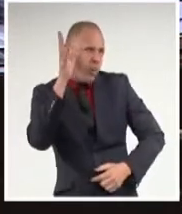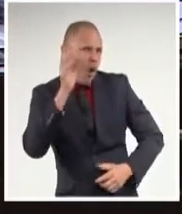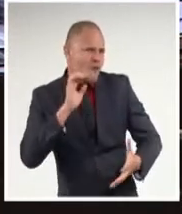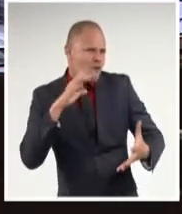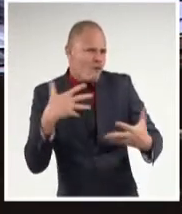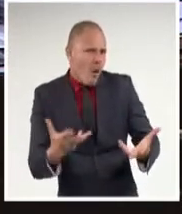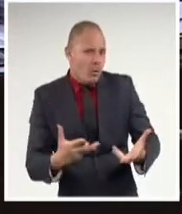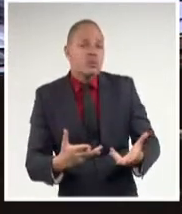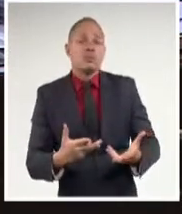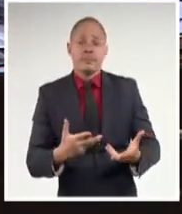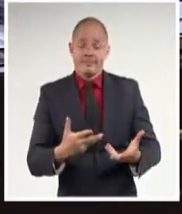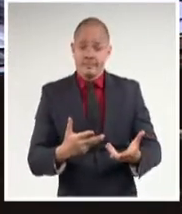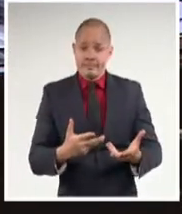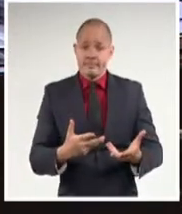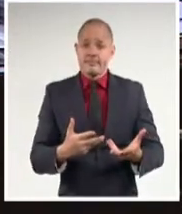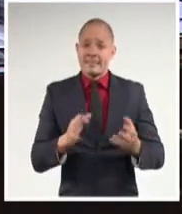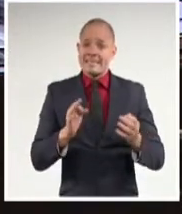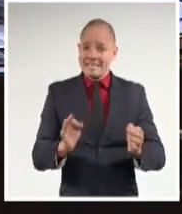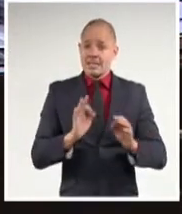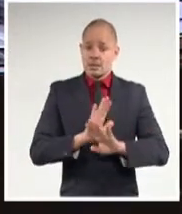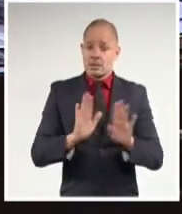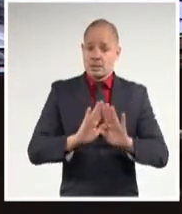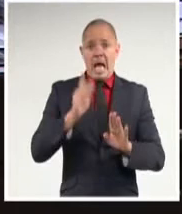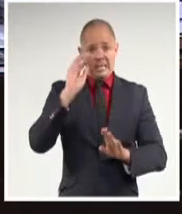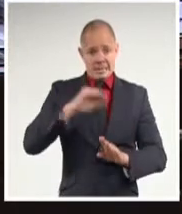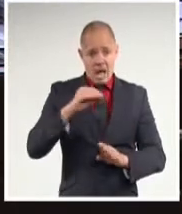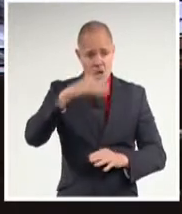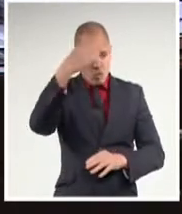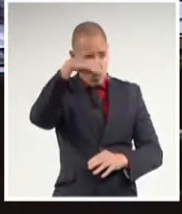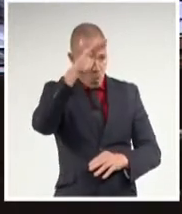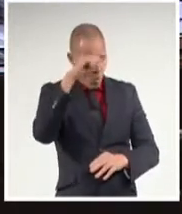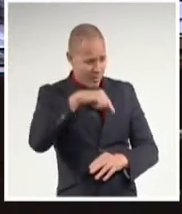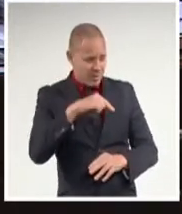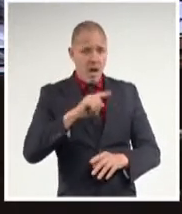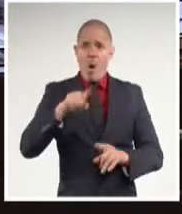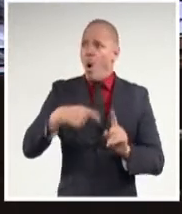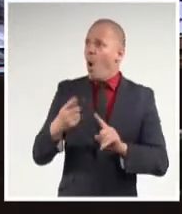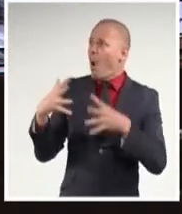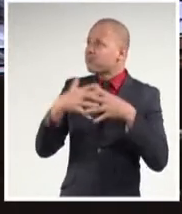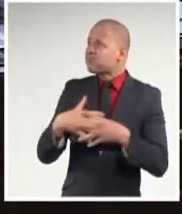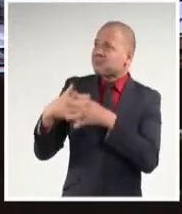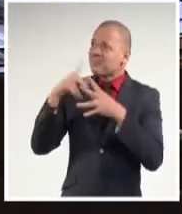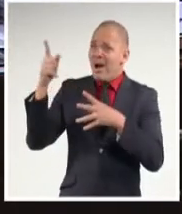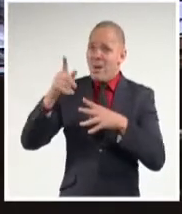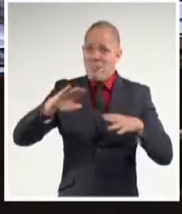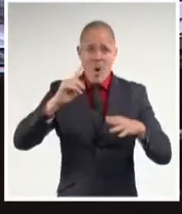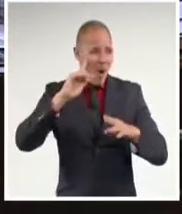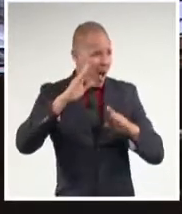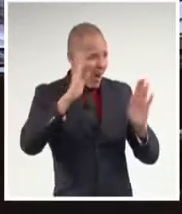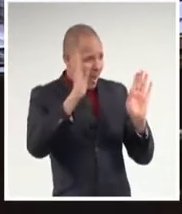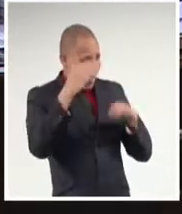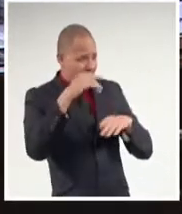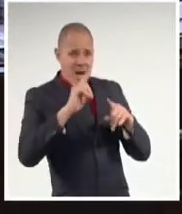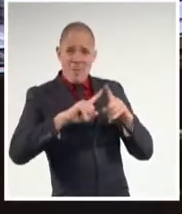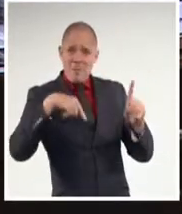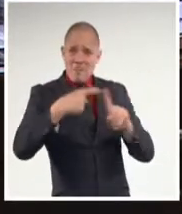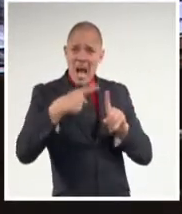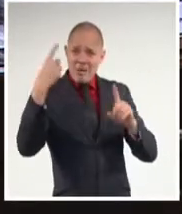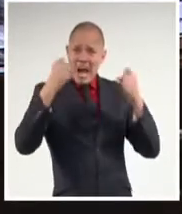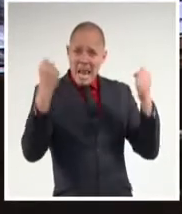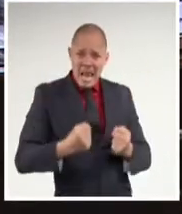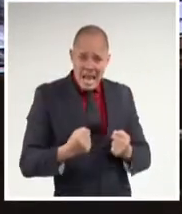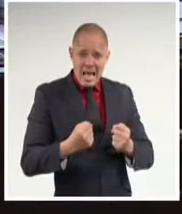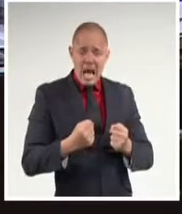agredido, recrudecido el bloqueo, mantenido ese recrudecimiento del bloqueo por una nueva